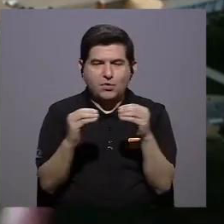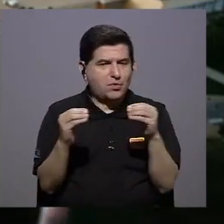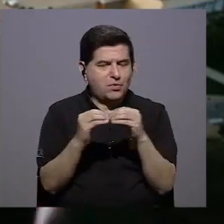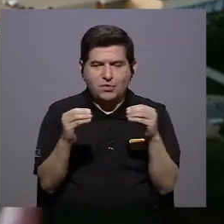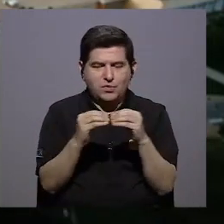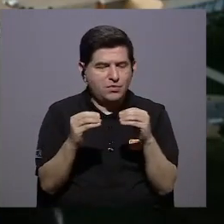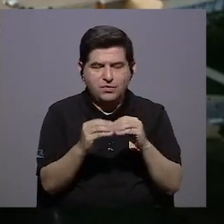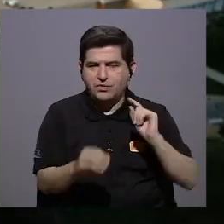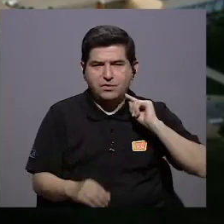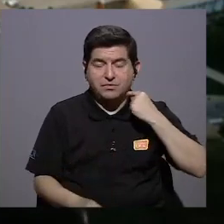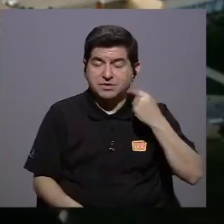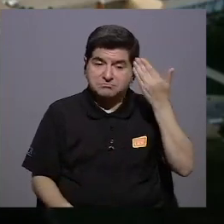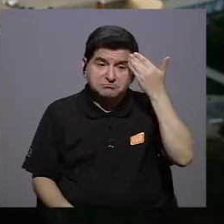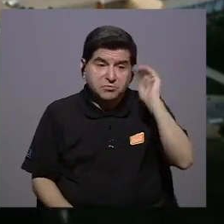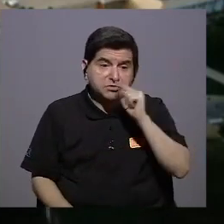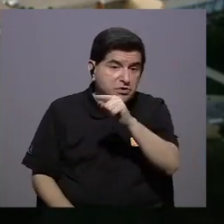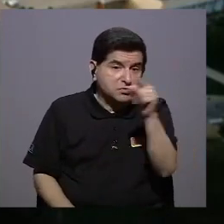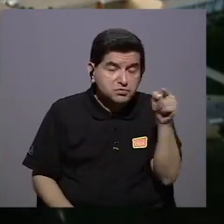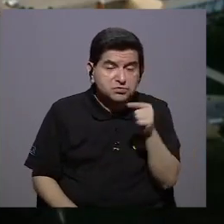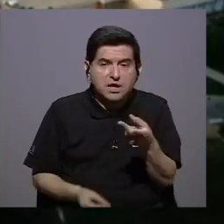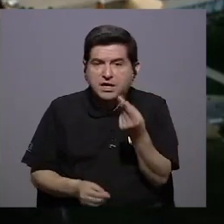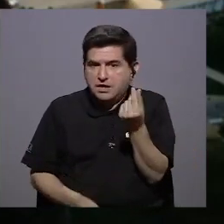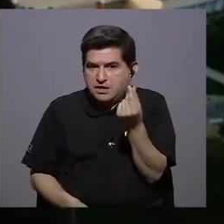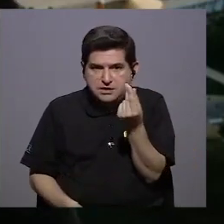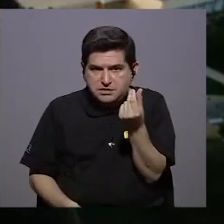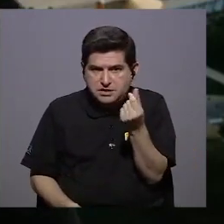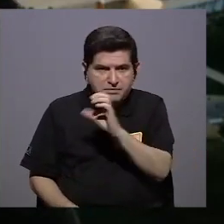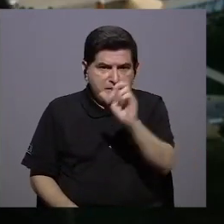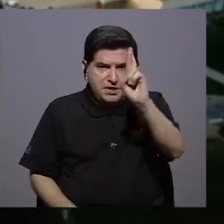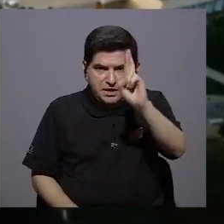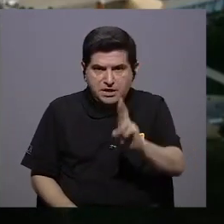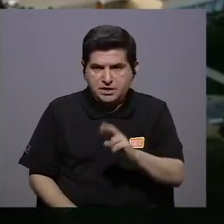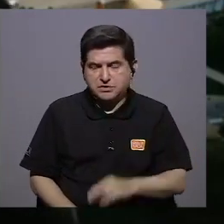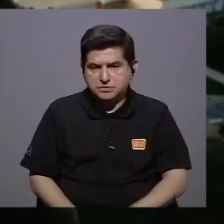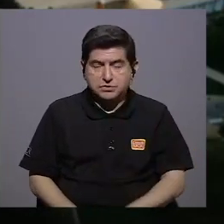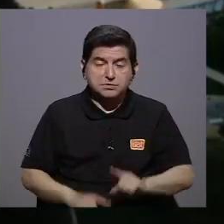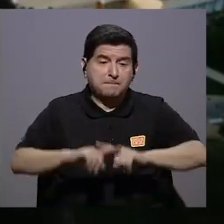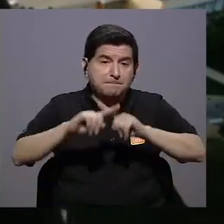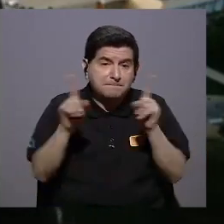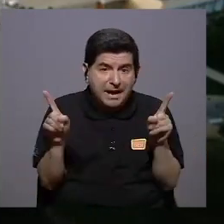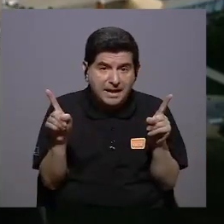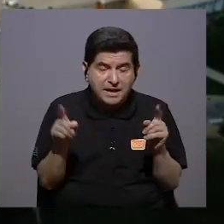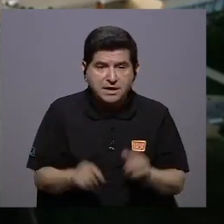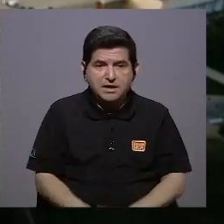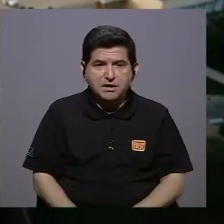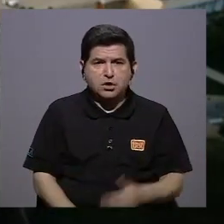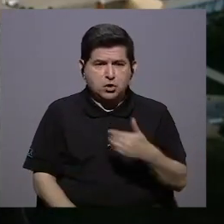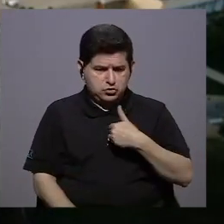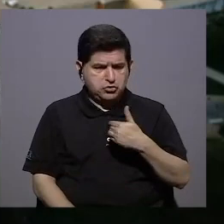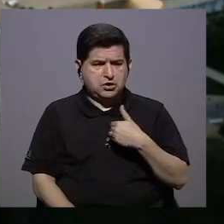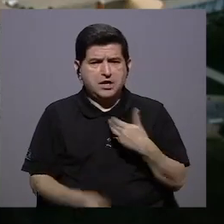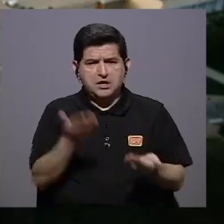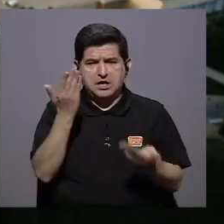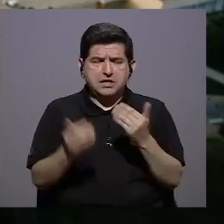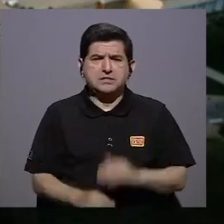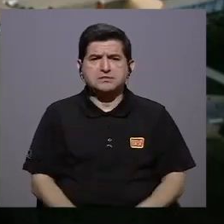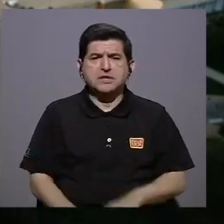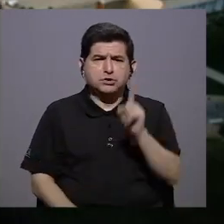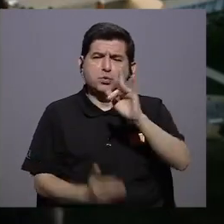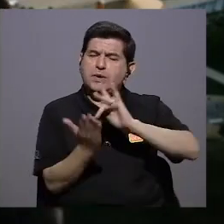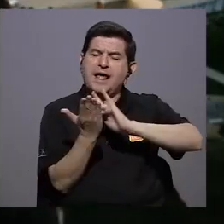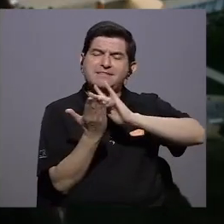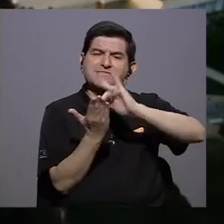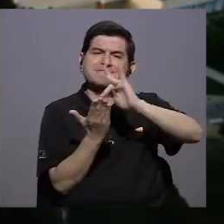costoso no sé cómo estaréis de precios en Costa Rica pero conseguir una